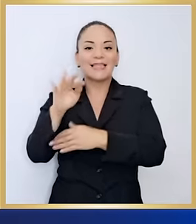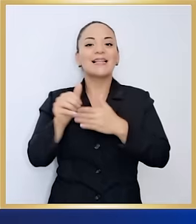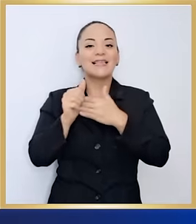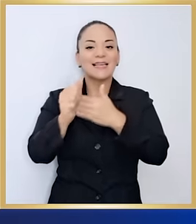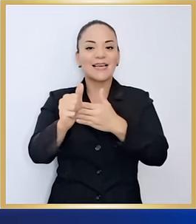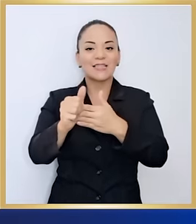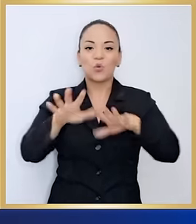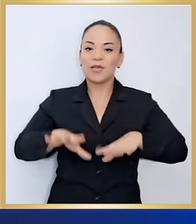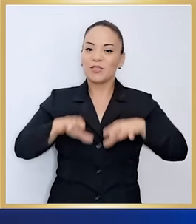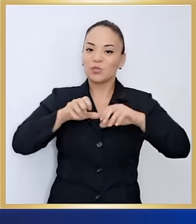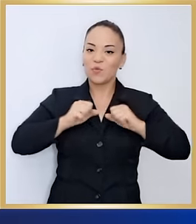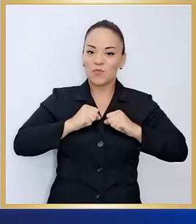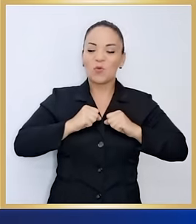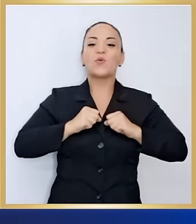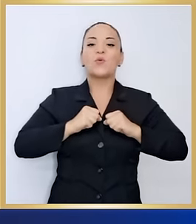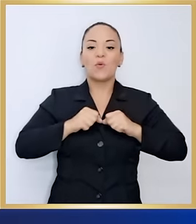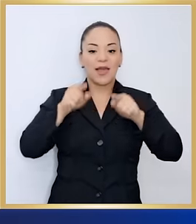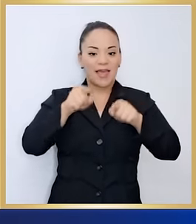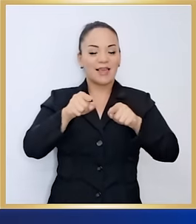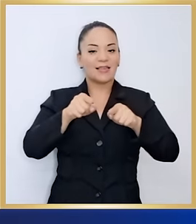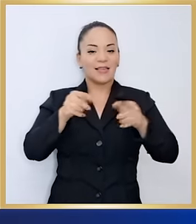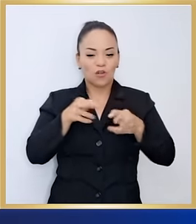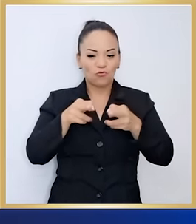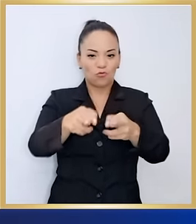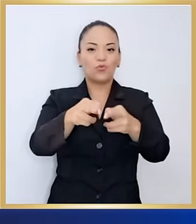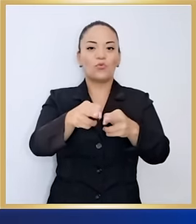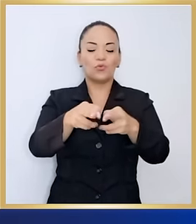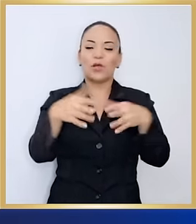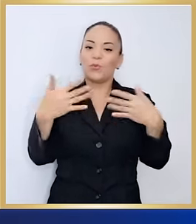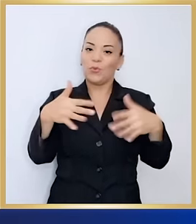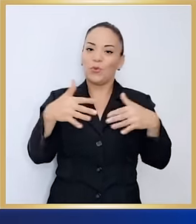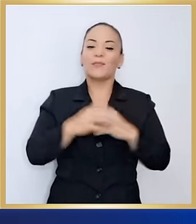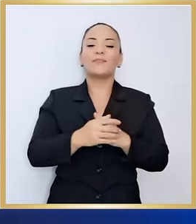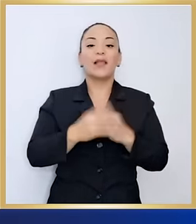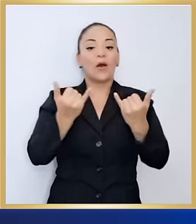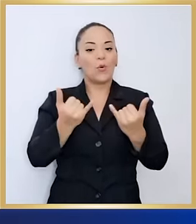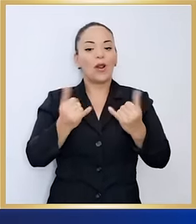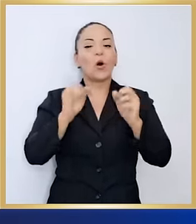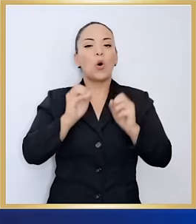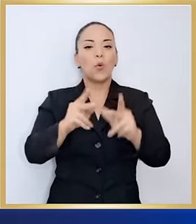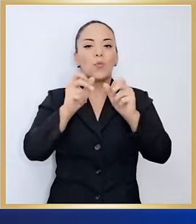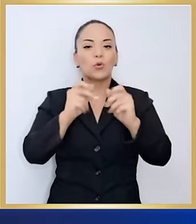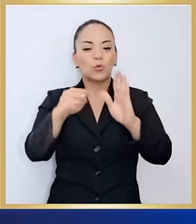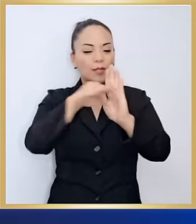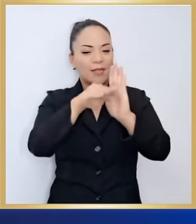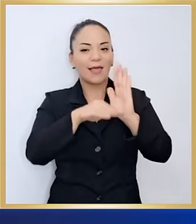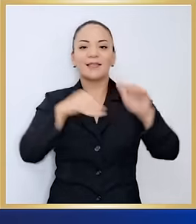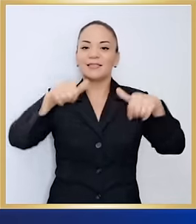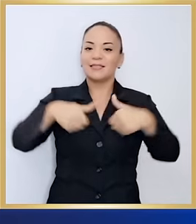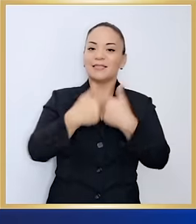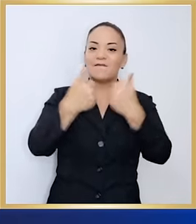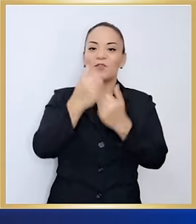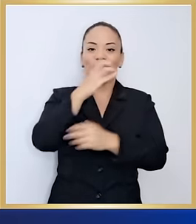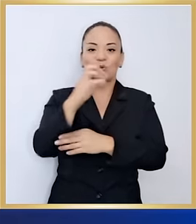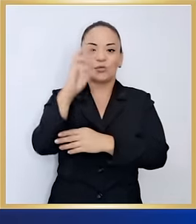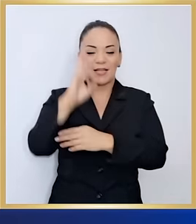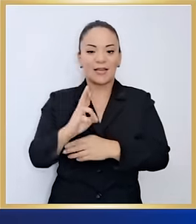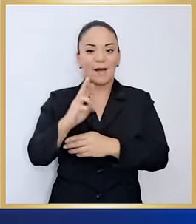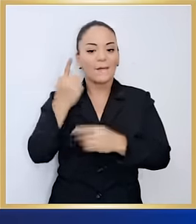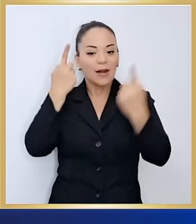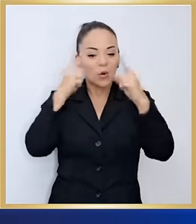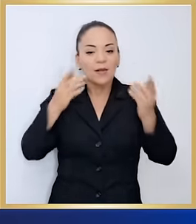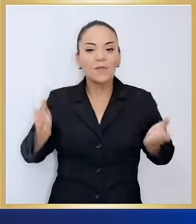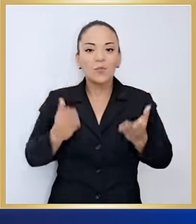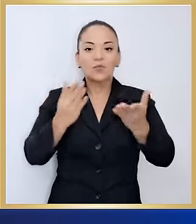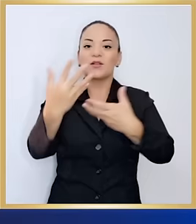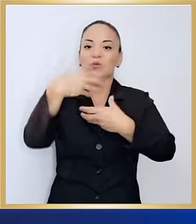Queremos felicitar al MISIP por el liderazgo que ha asumido en el lanzamiento de esta hoja de ruta que establecerá las oportunidades y